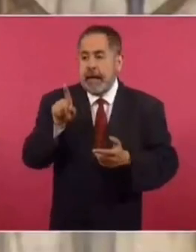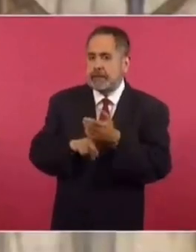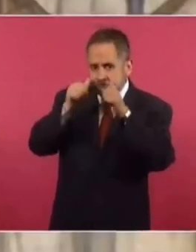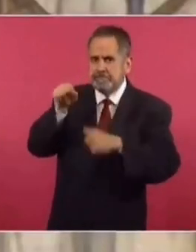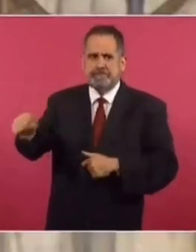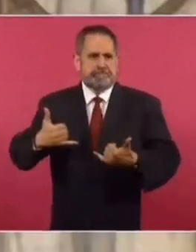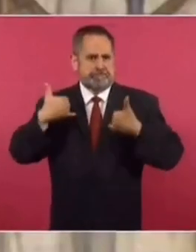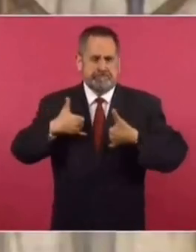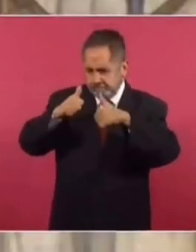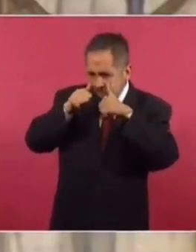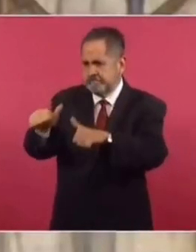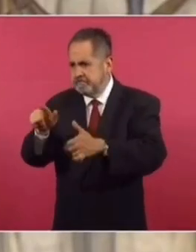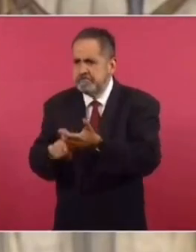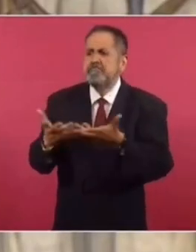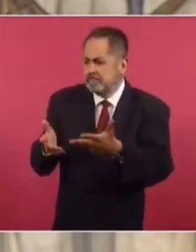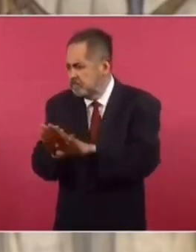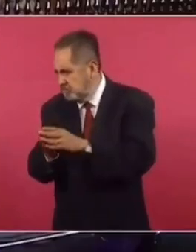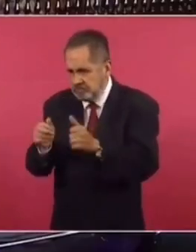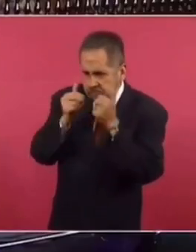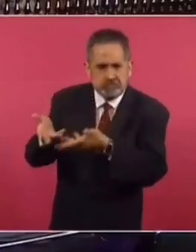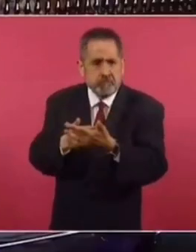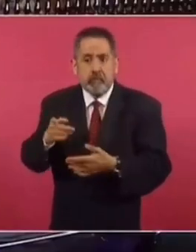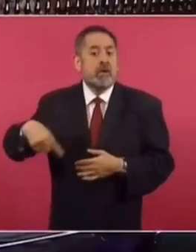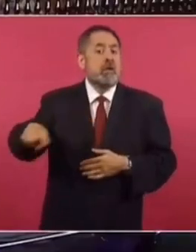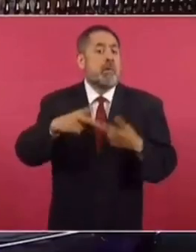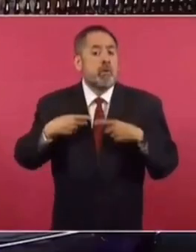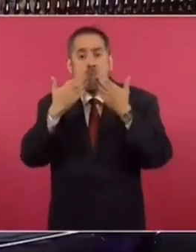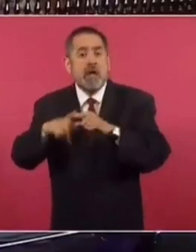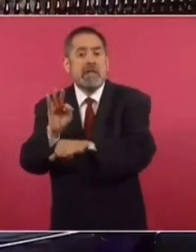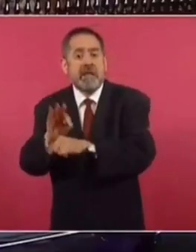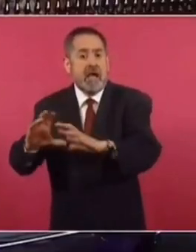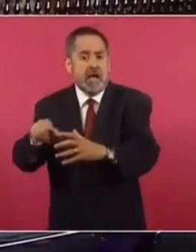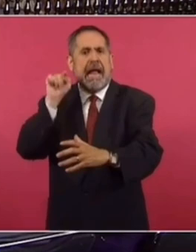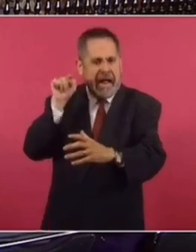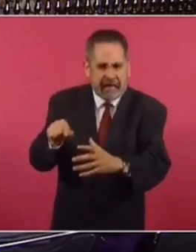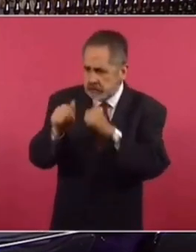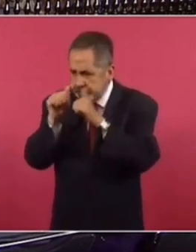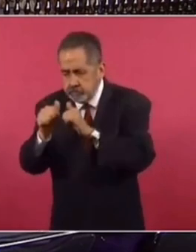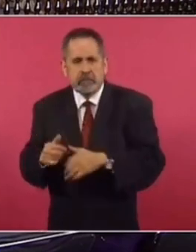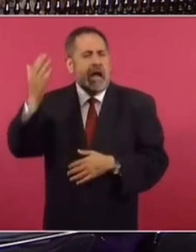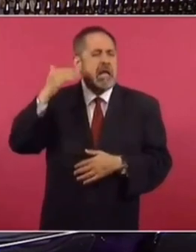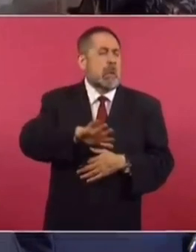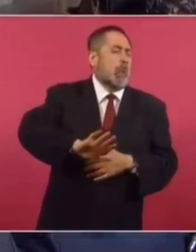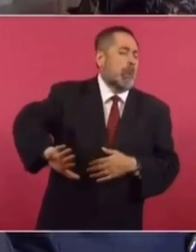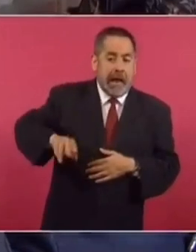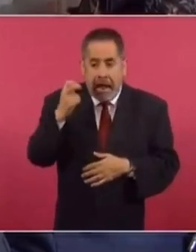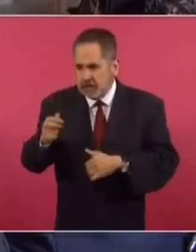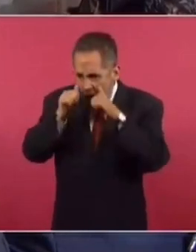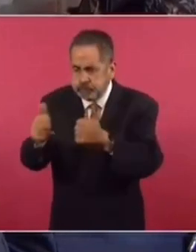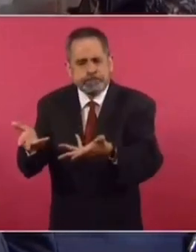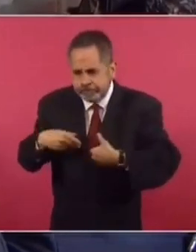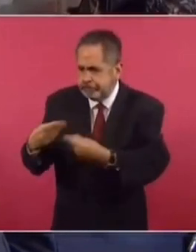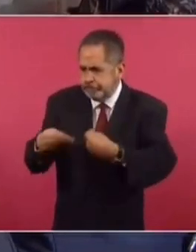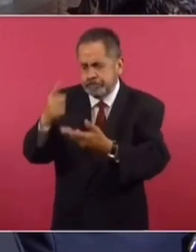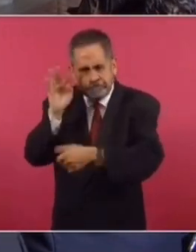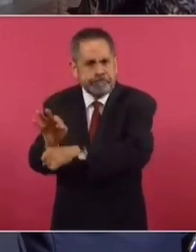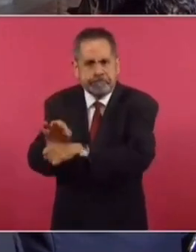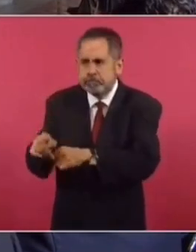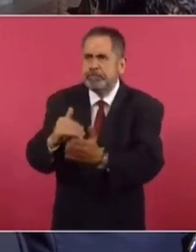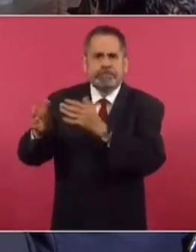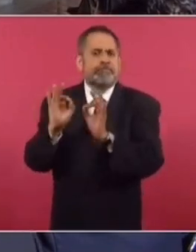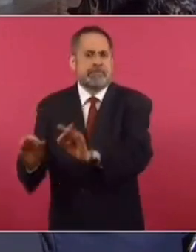a los jóvenes, en la atención a la población más vulnerable y en la atención a los marginados de los beneficios del desarrollo.